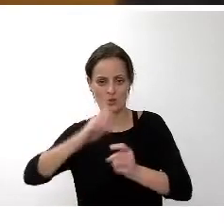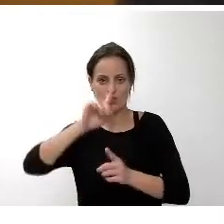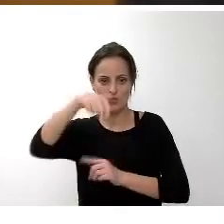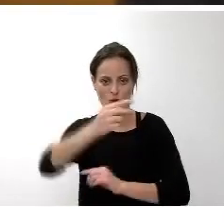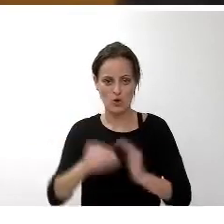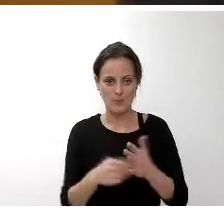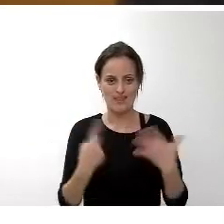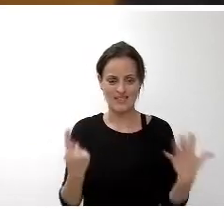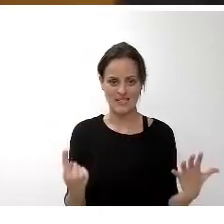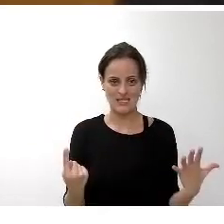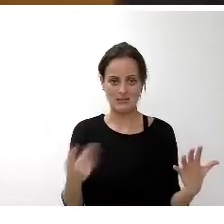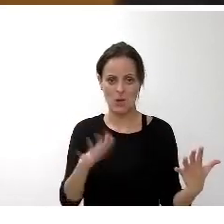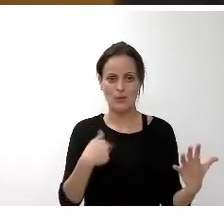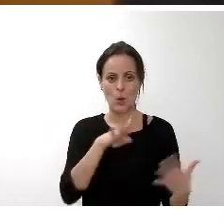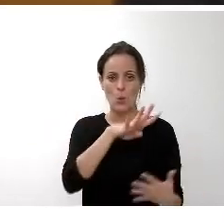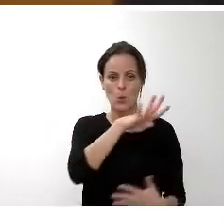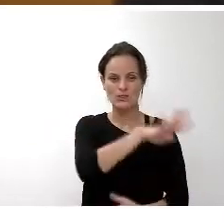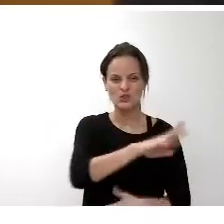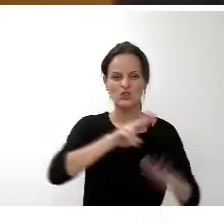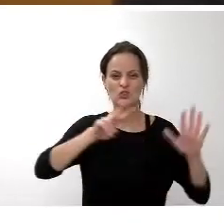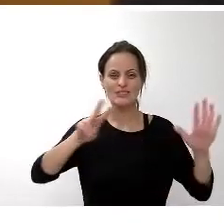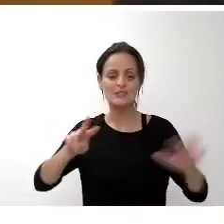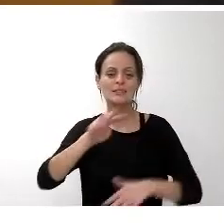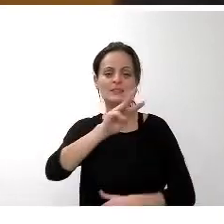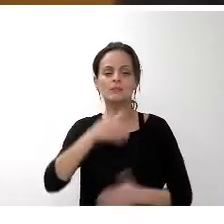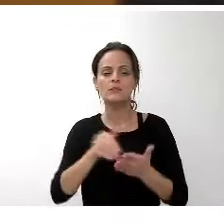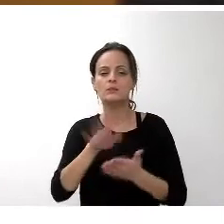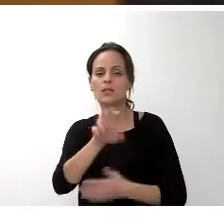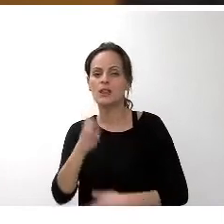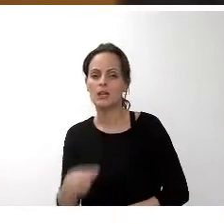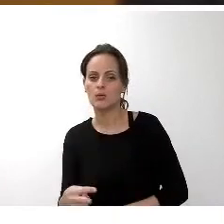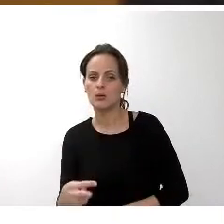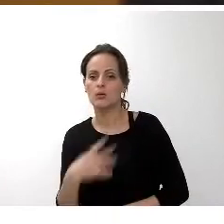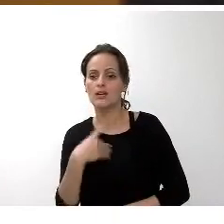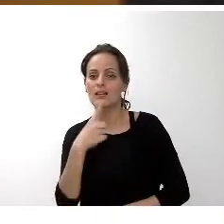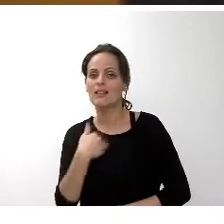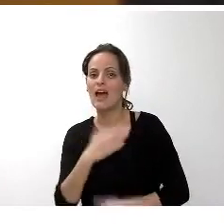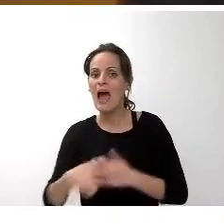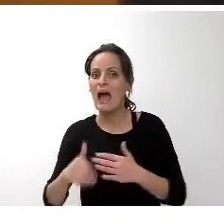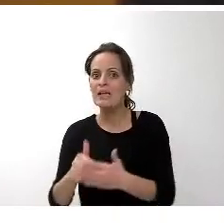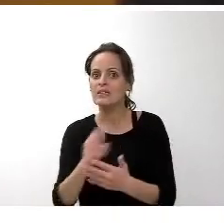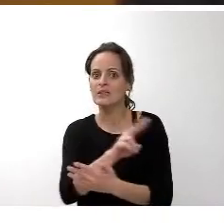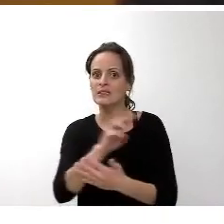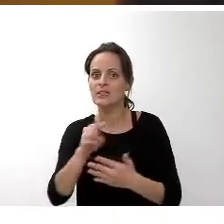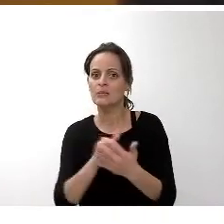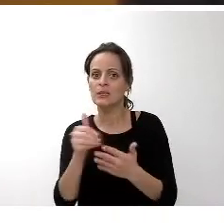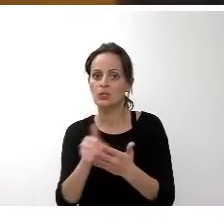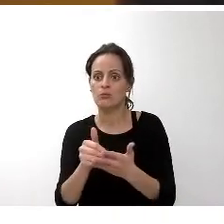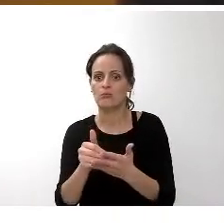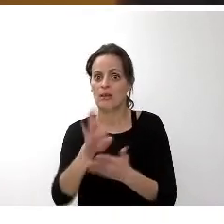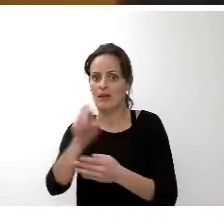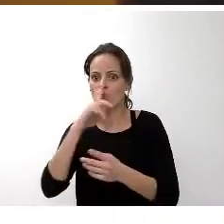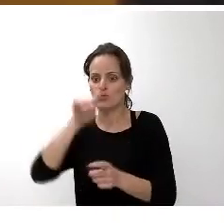alcanzando la cifra de 473 millones de euros, lo que representa un crecimiento de más de 23 millones de euros el año que viene.